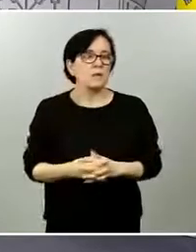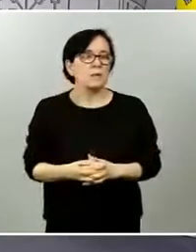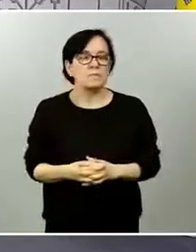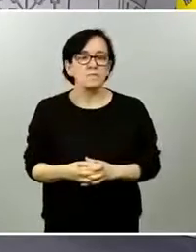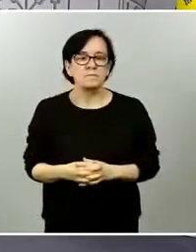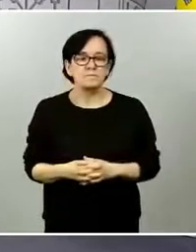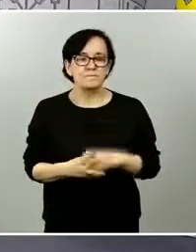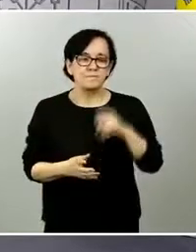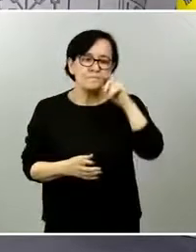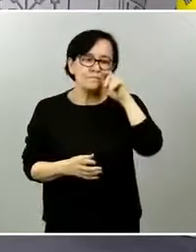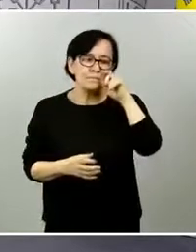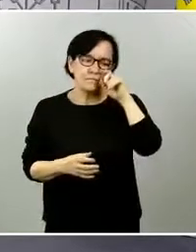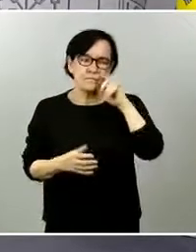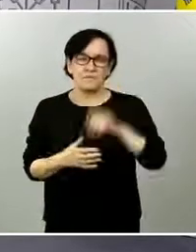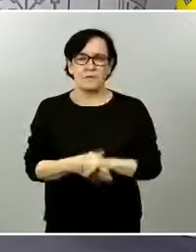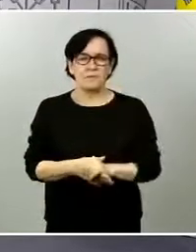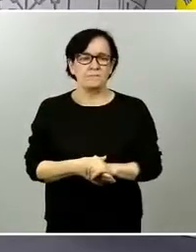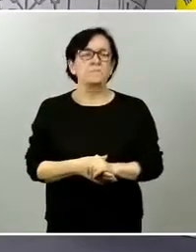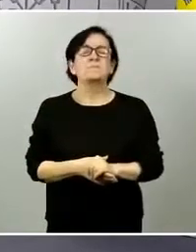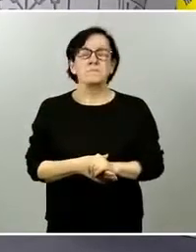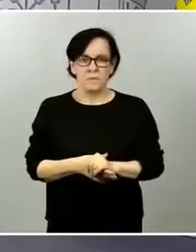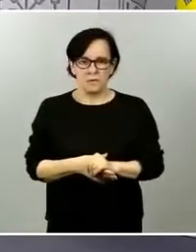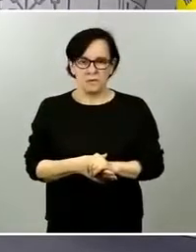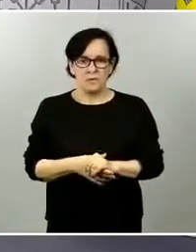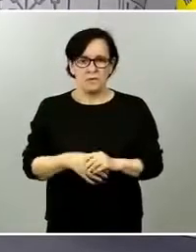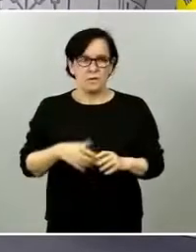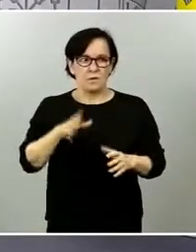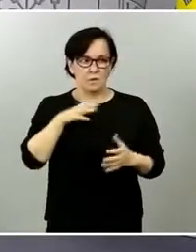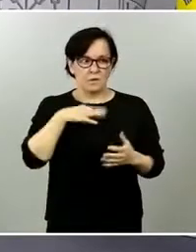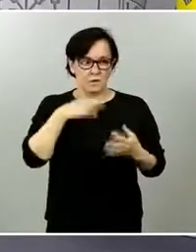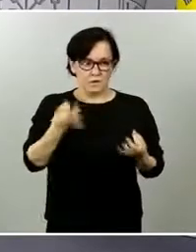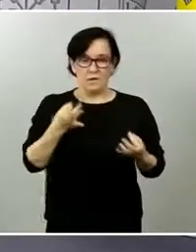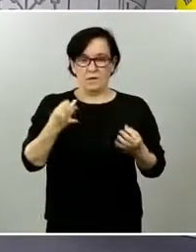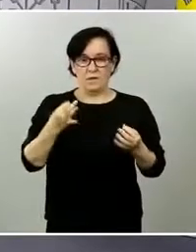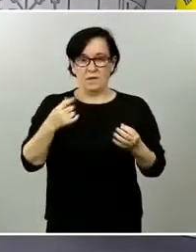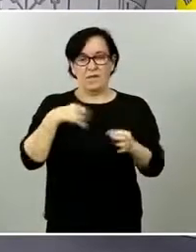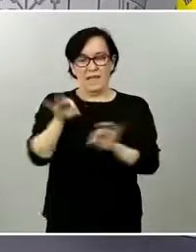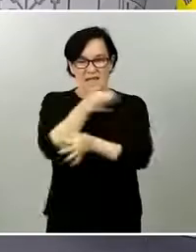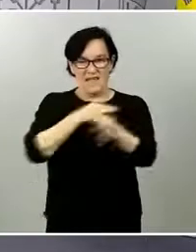tenemos una mezcla vamos a IB3 que estaba ya en el uso de la palabra IB3 adelante